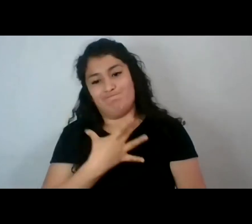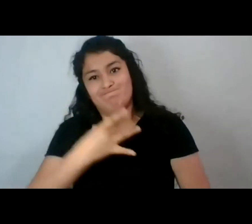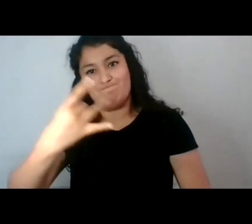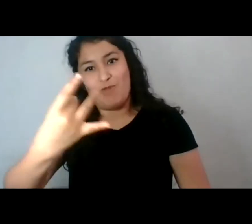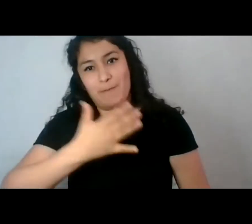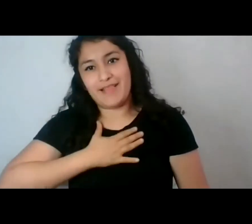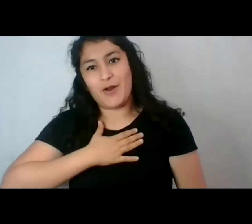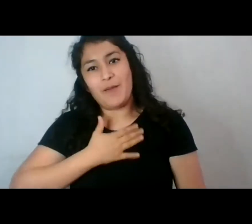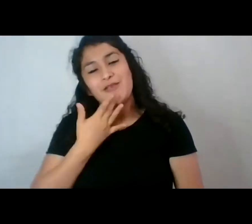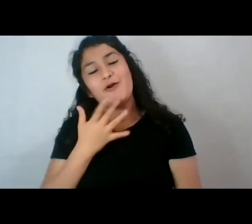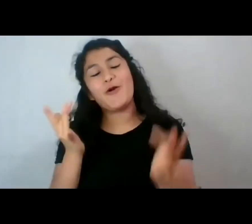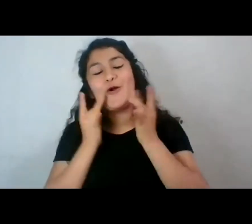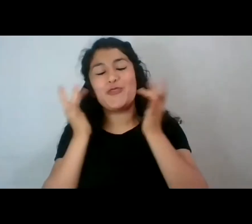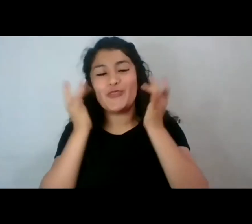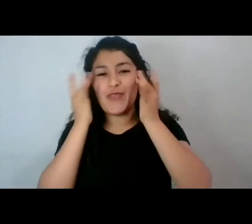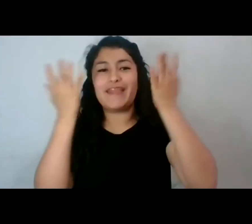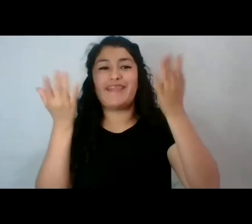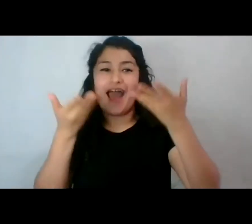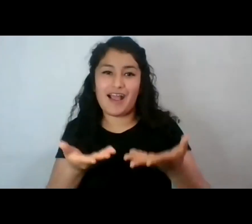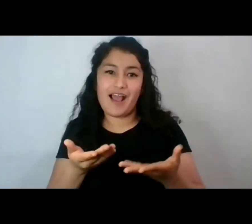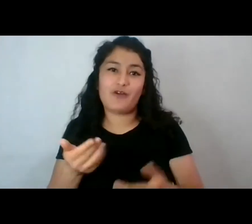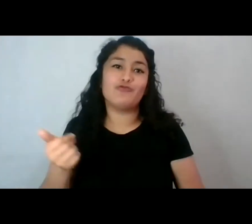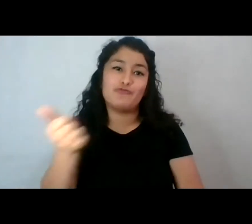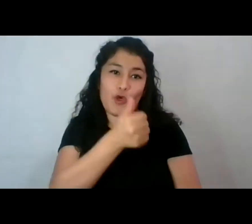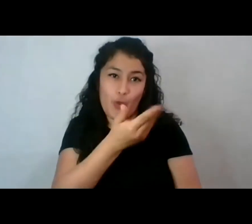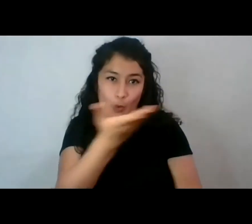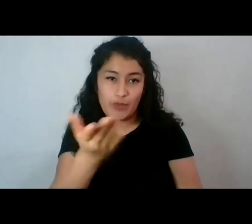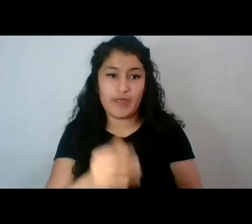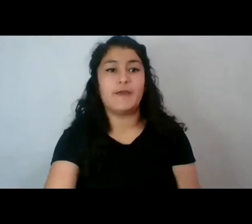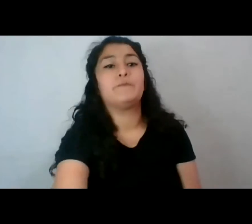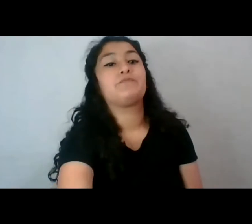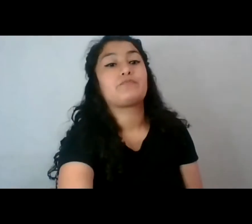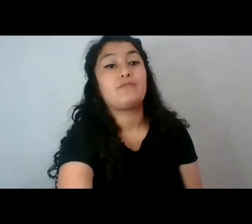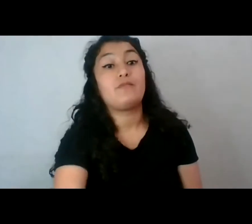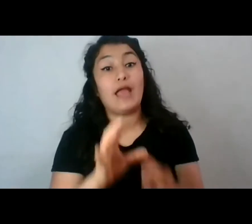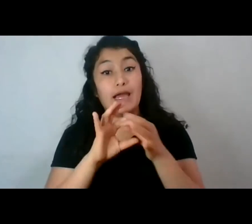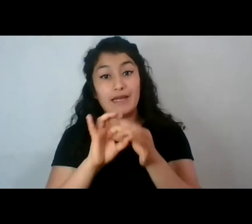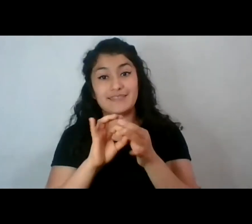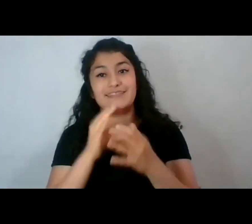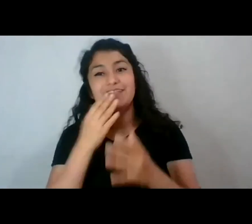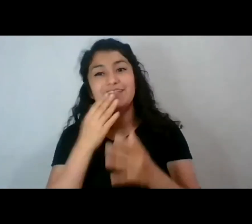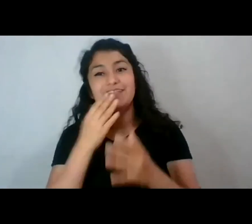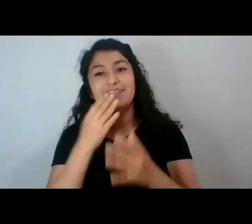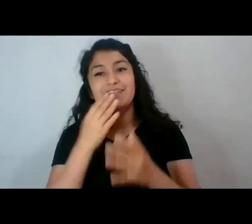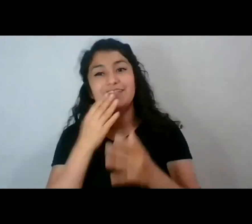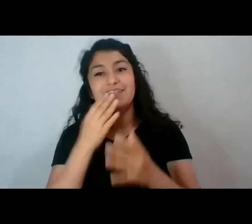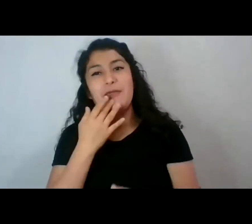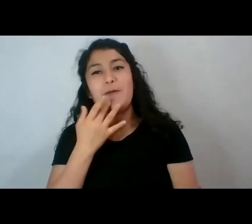contenta de estar acá con con todas y todos ustedes. Gracias por esa presentación, Ale, y también, por